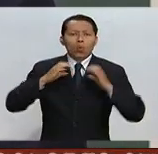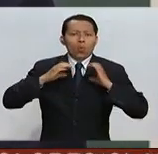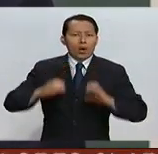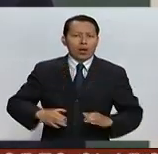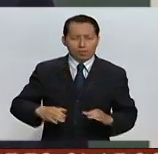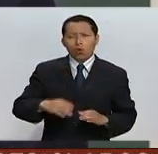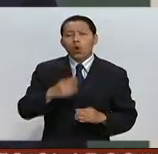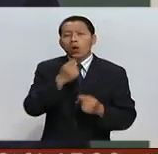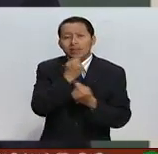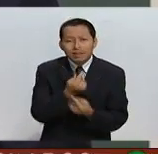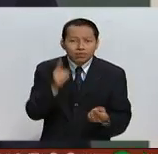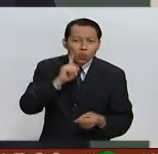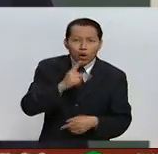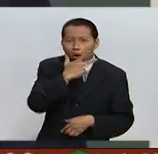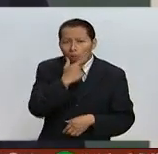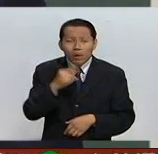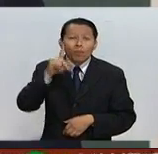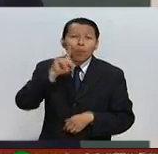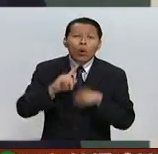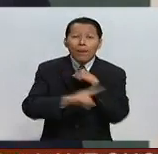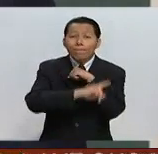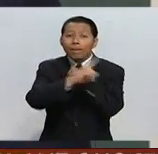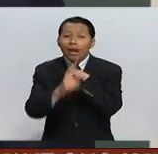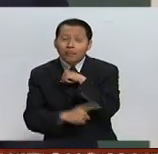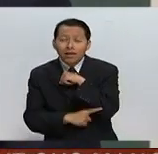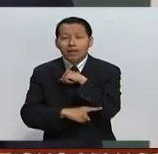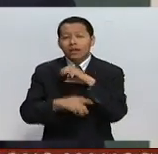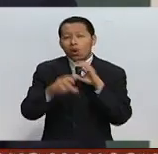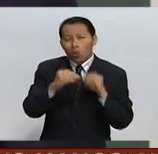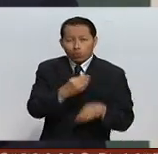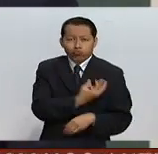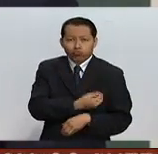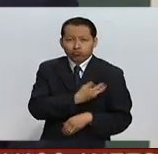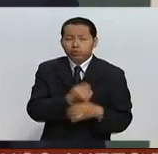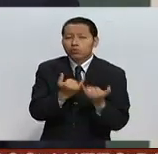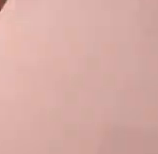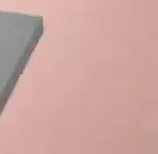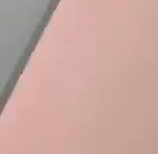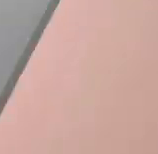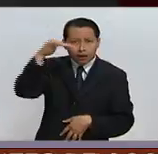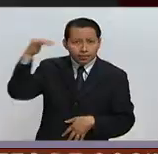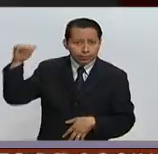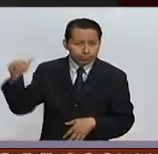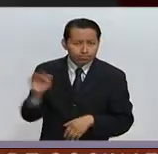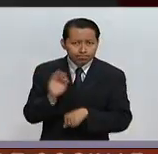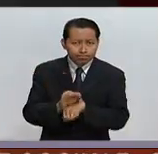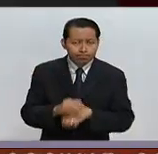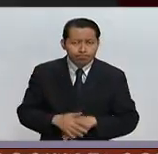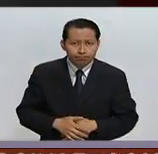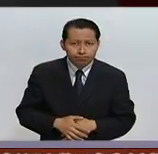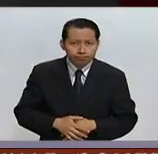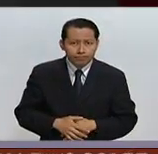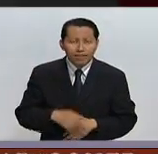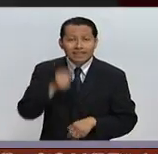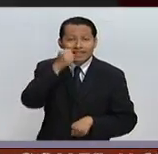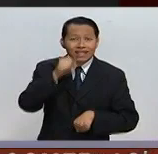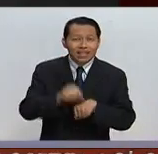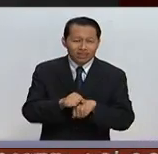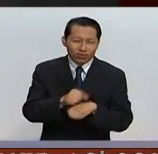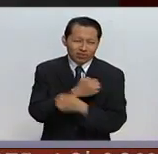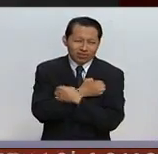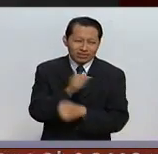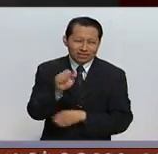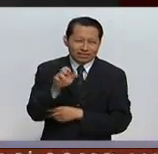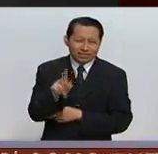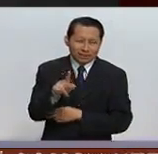niñas, niños, mujeres embarazadas o en lactancia y adultos mayores. Los secretarios de Educación Pública